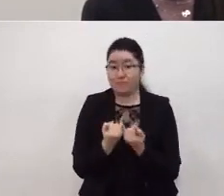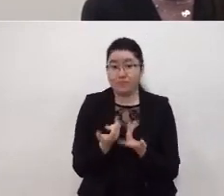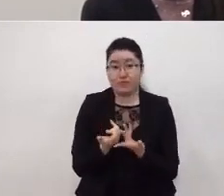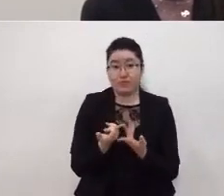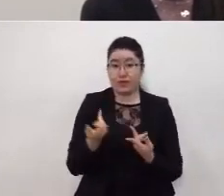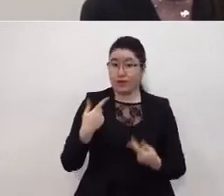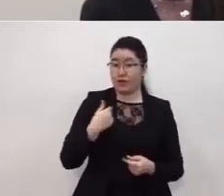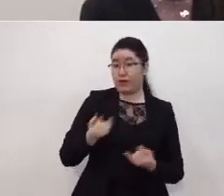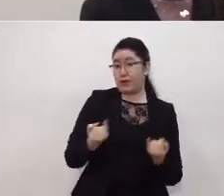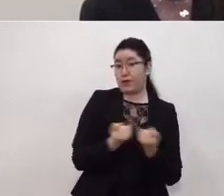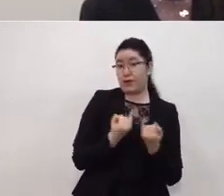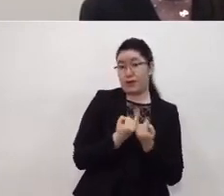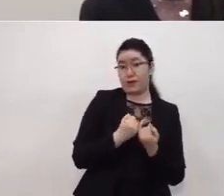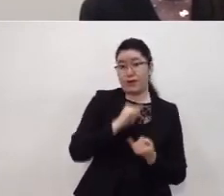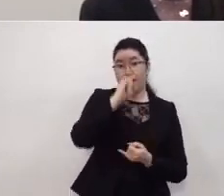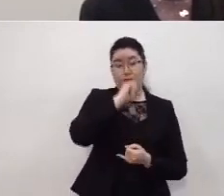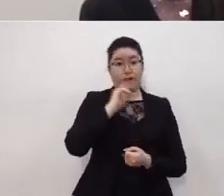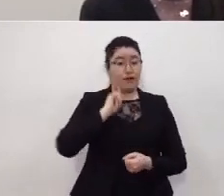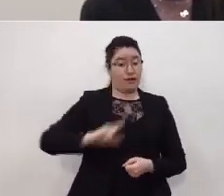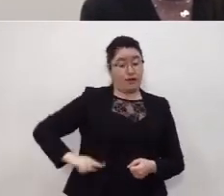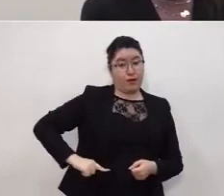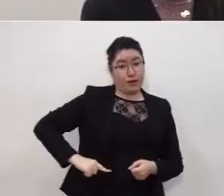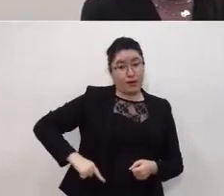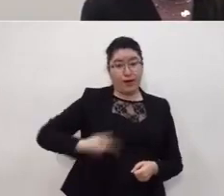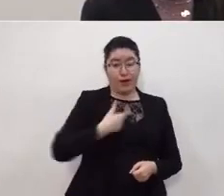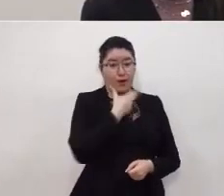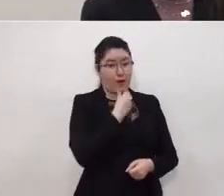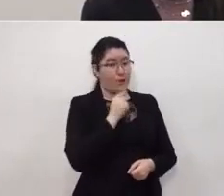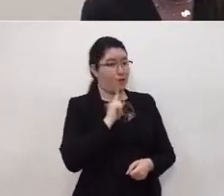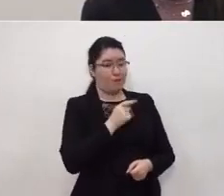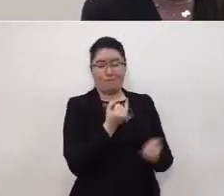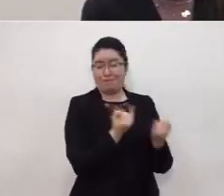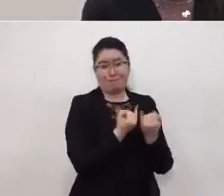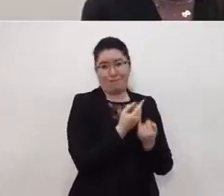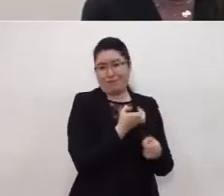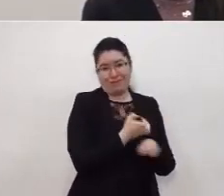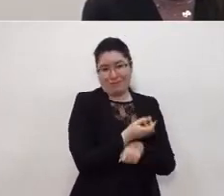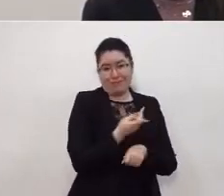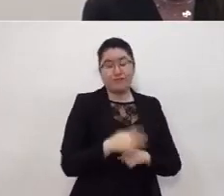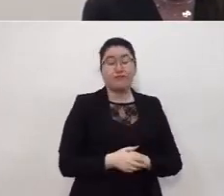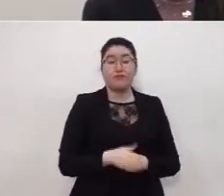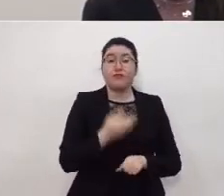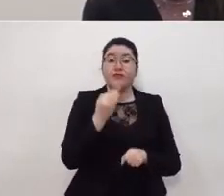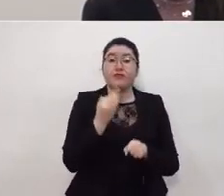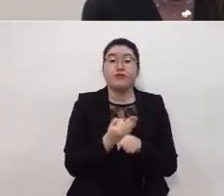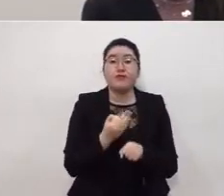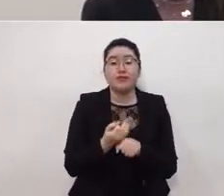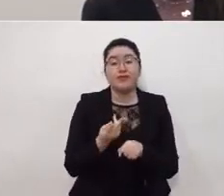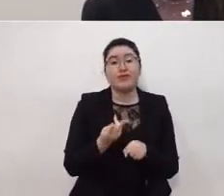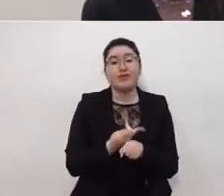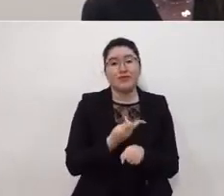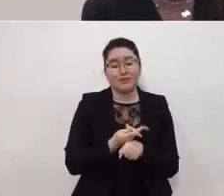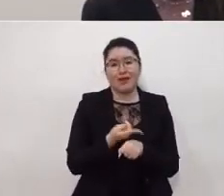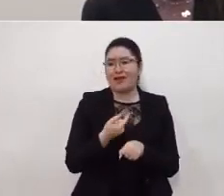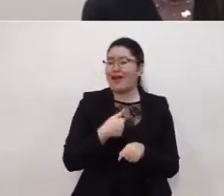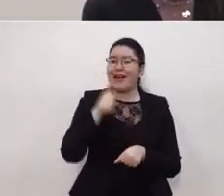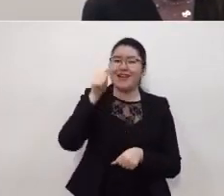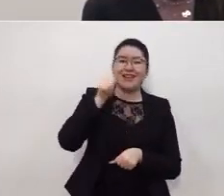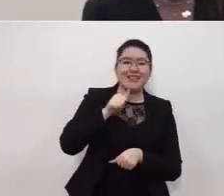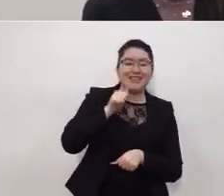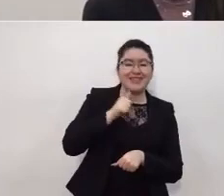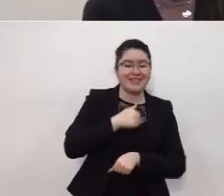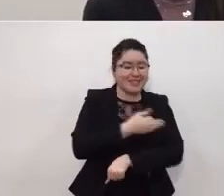han dicho la mandataria y mandatario estatales estamos en la época generalmente usada para